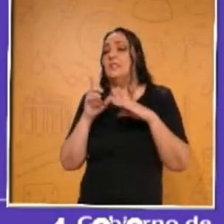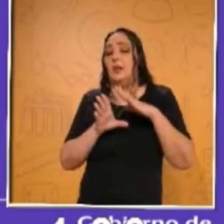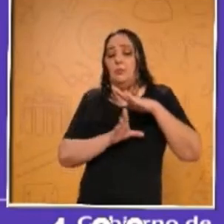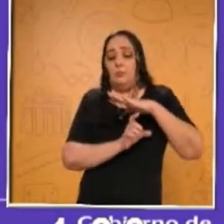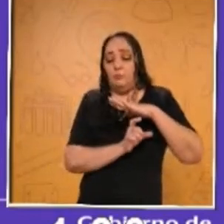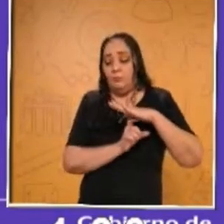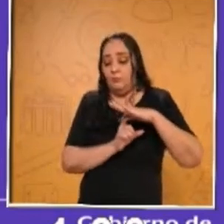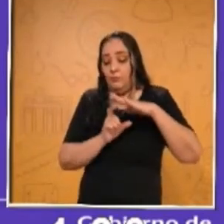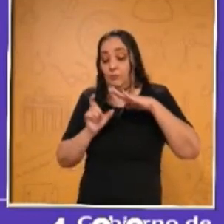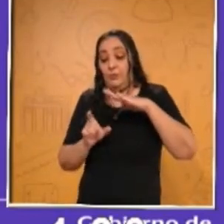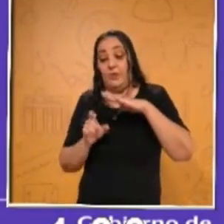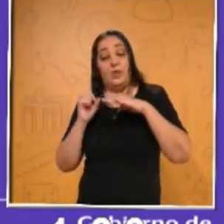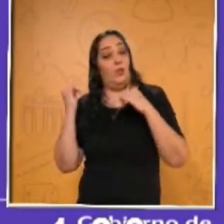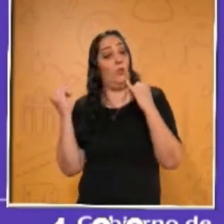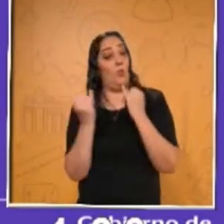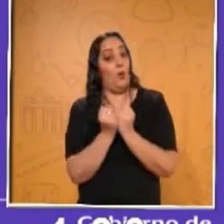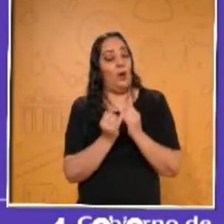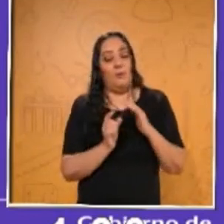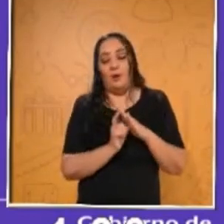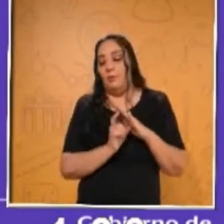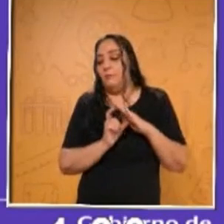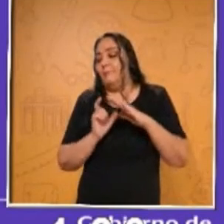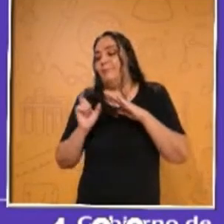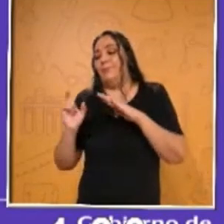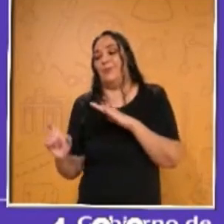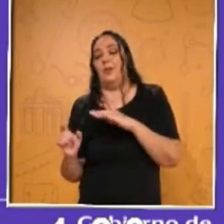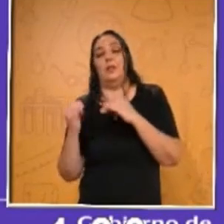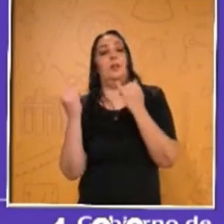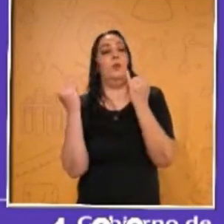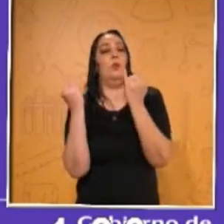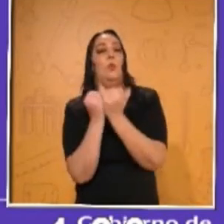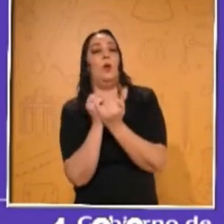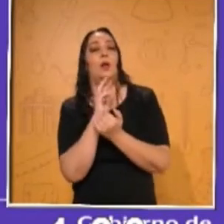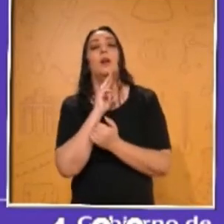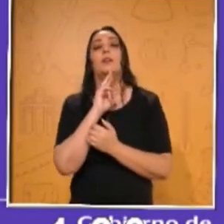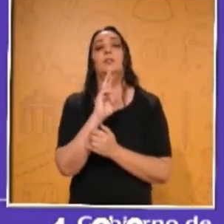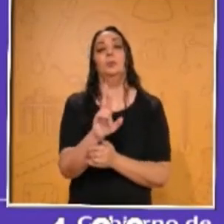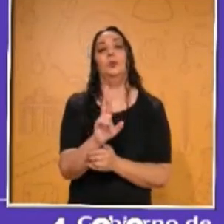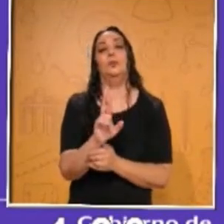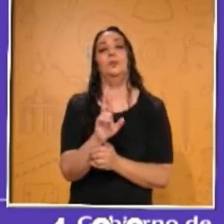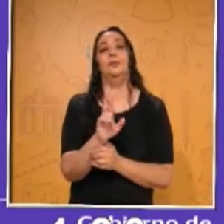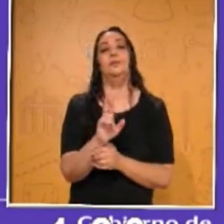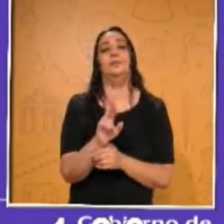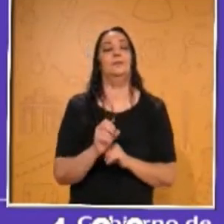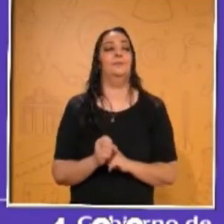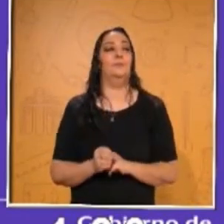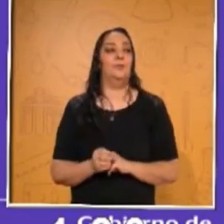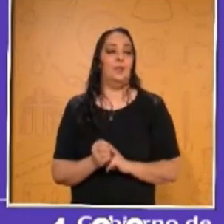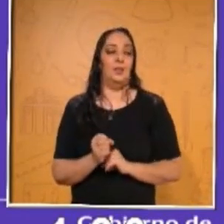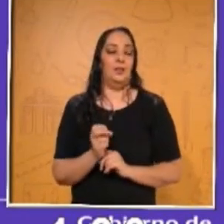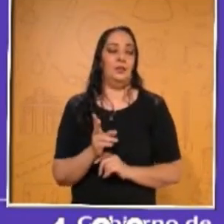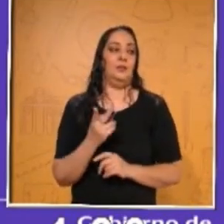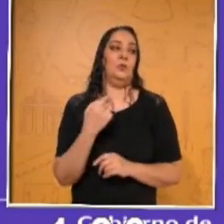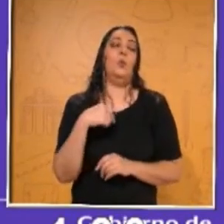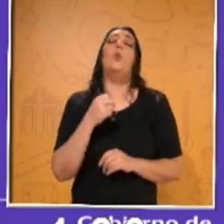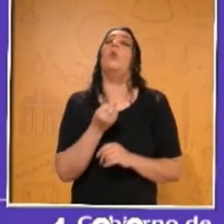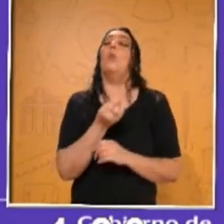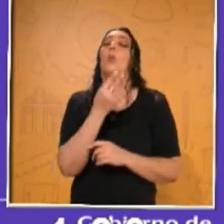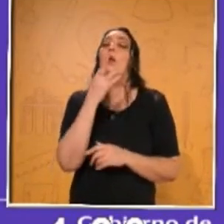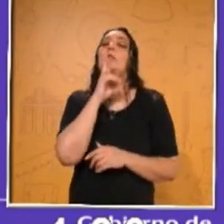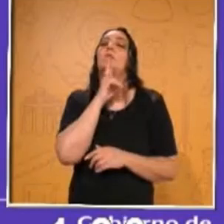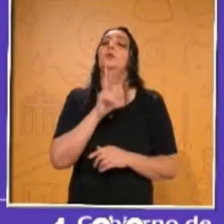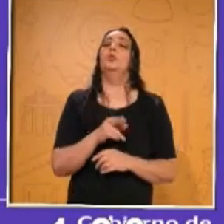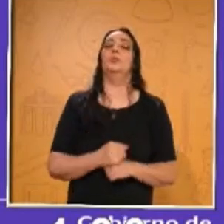vamos a sumar, no lo vamos a multiplicar. Van a pasar igual. Entonces, nuestro resultado sería ¿cuánto?